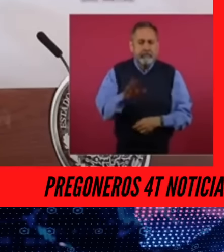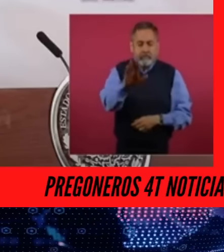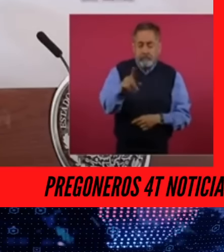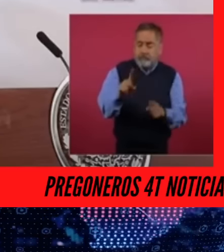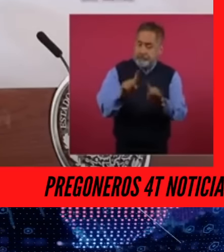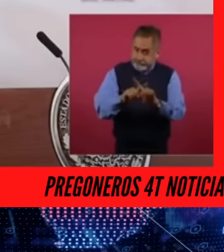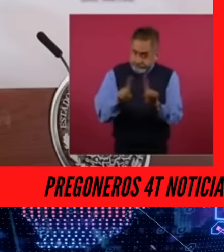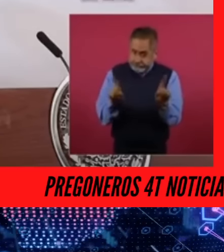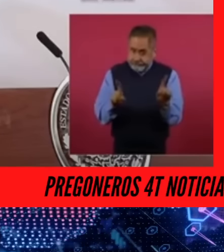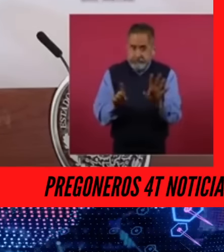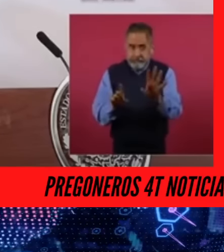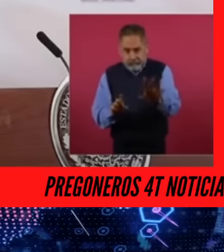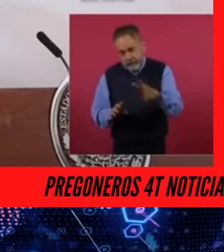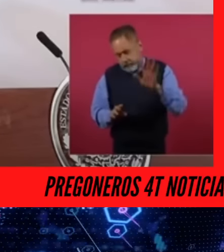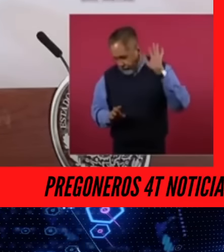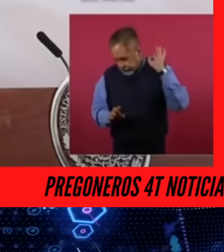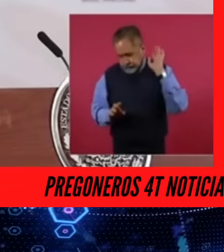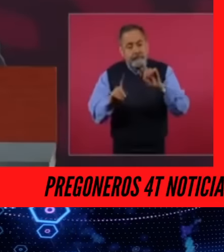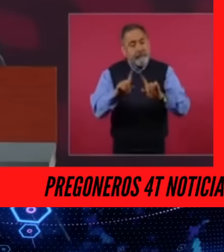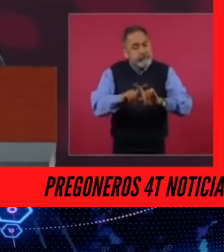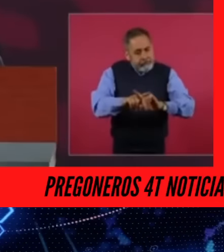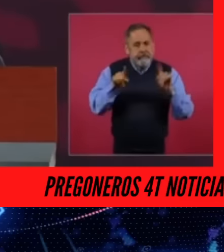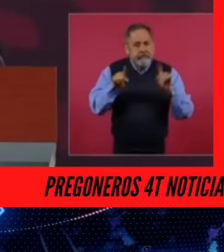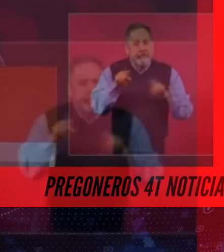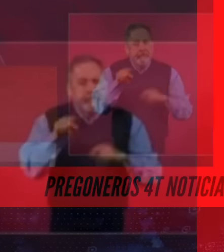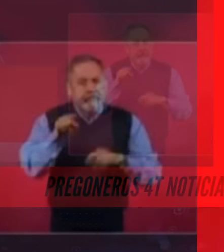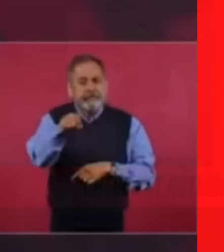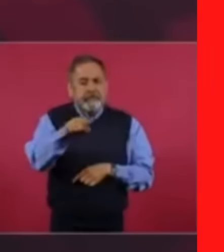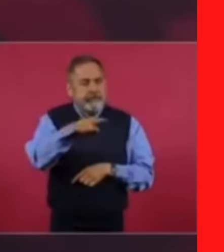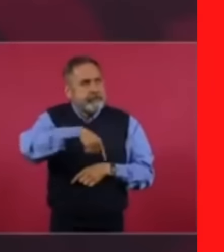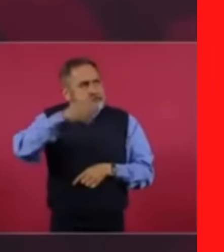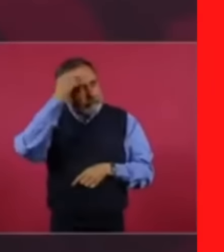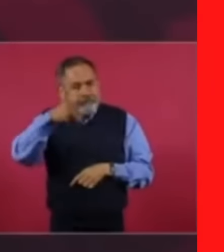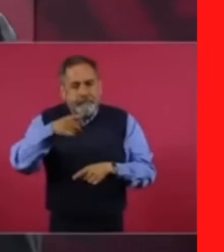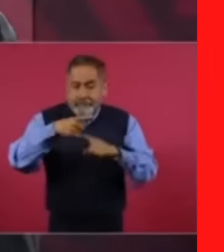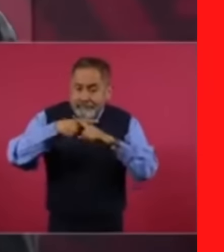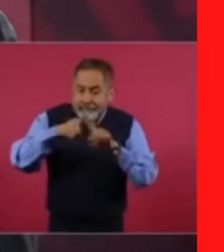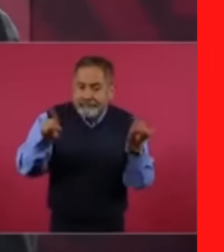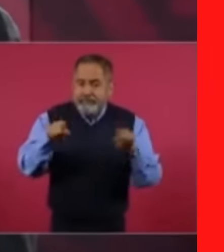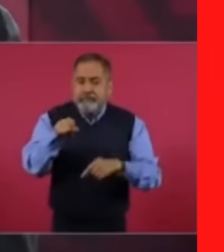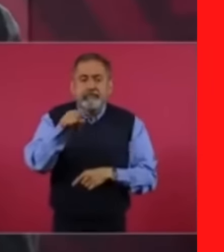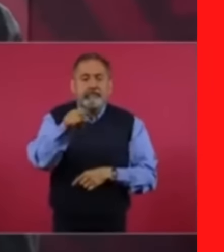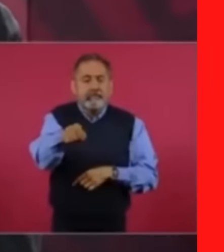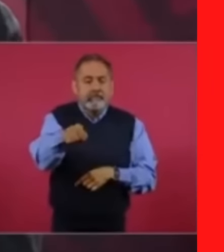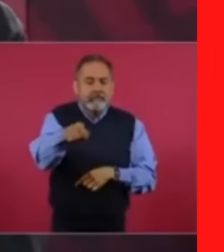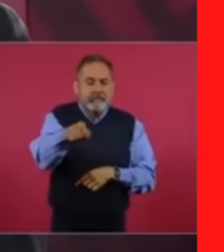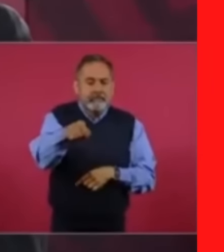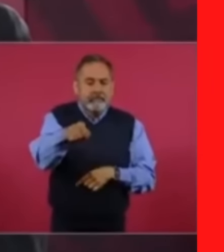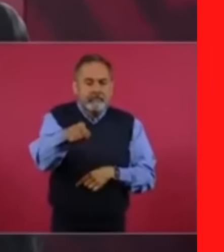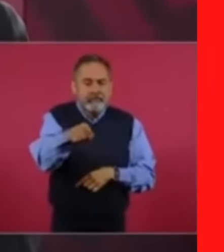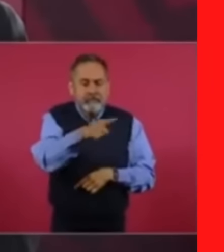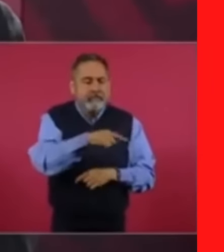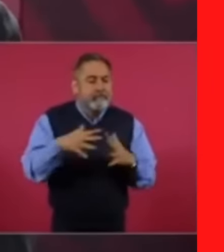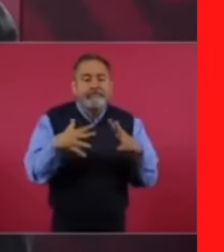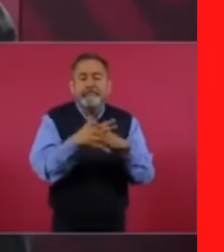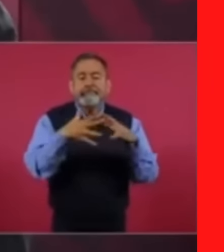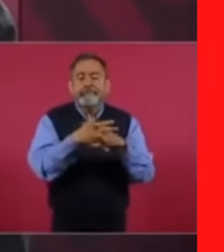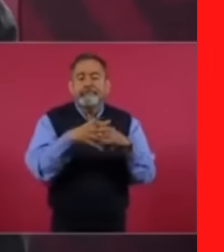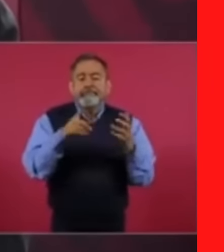muy distinto, nada más que ya se olvidó. Cuando la guerra